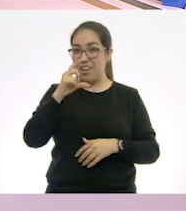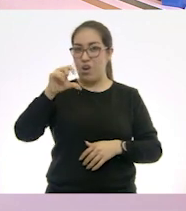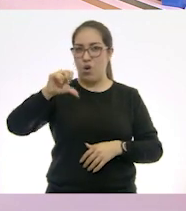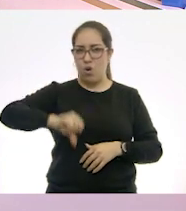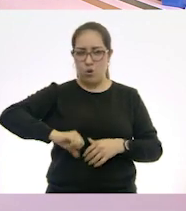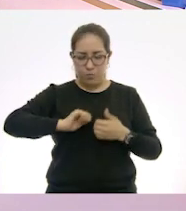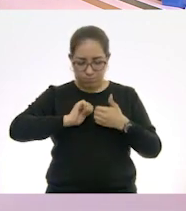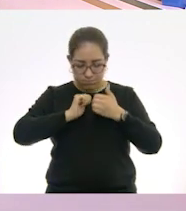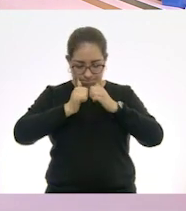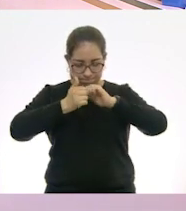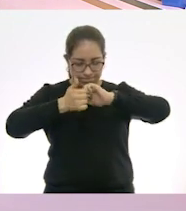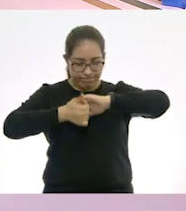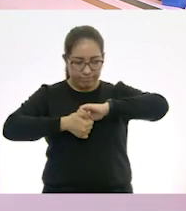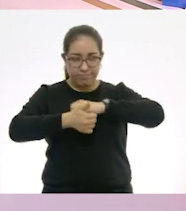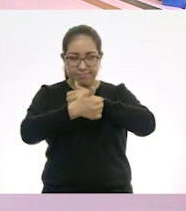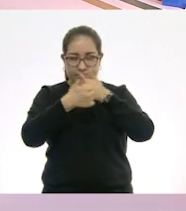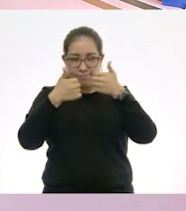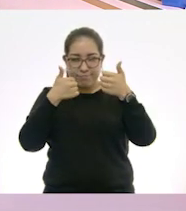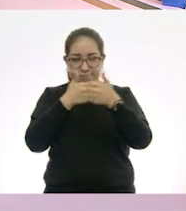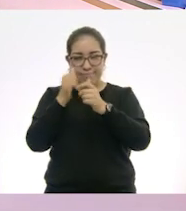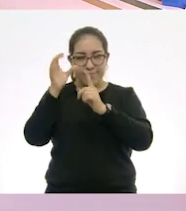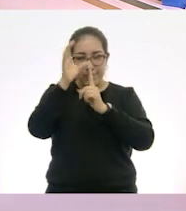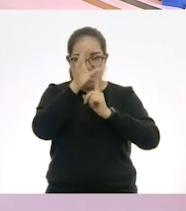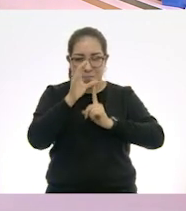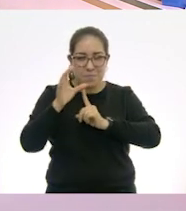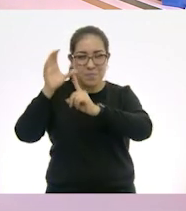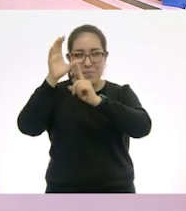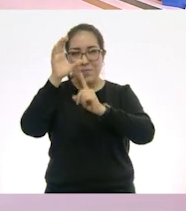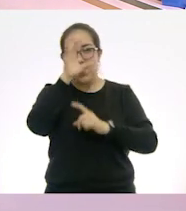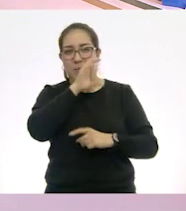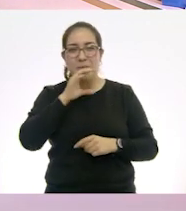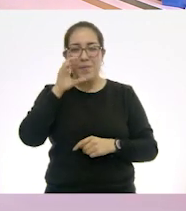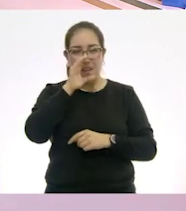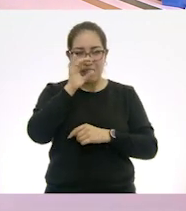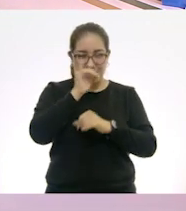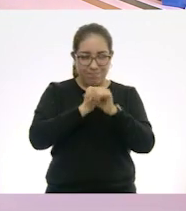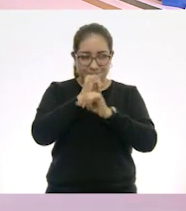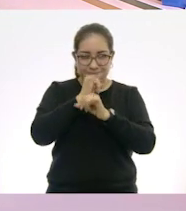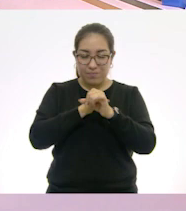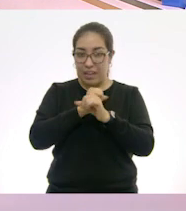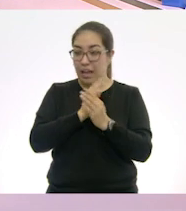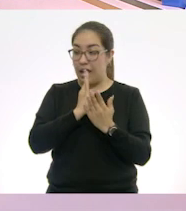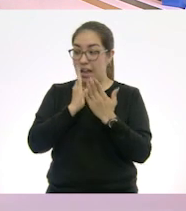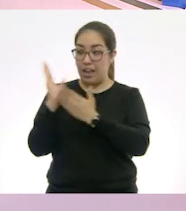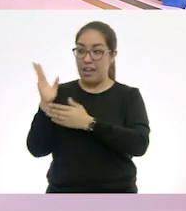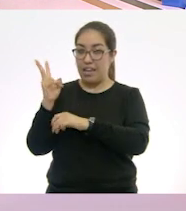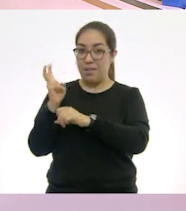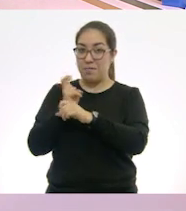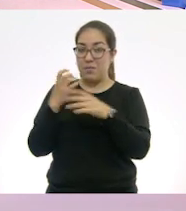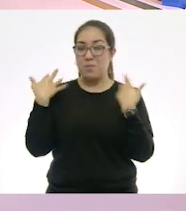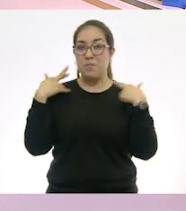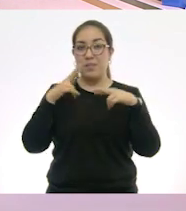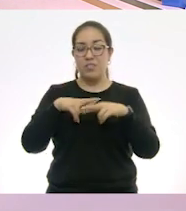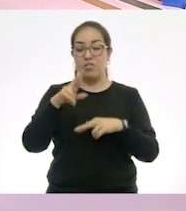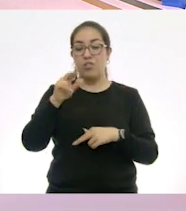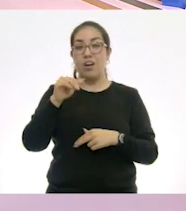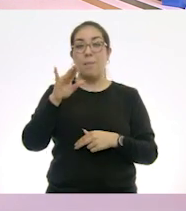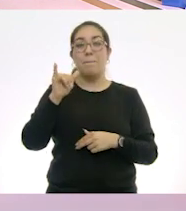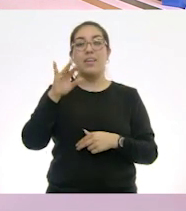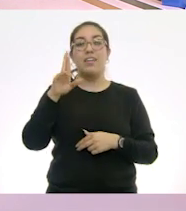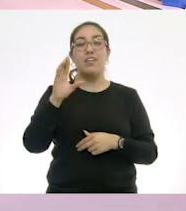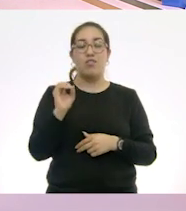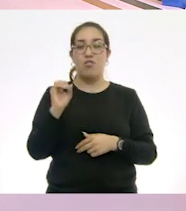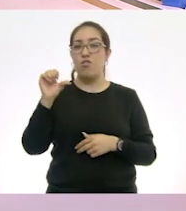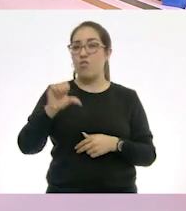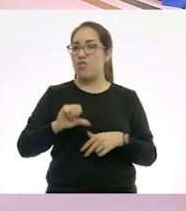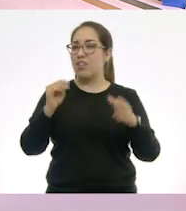investigadores. Pero para eso quiero invitar al maestro Ramiro para que nos dé la